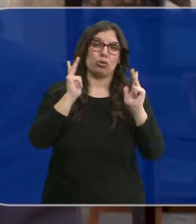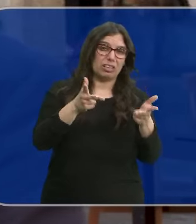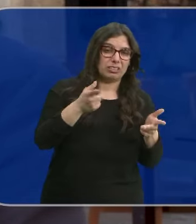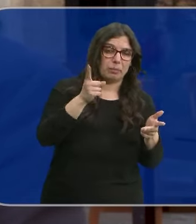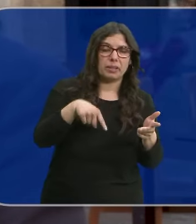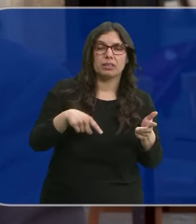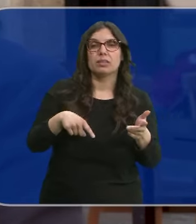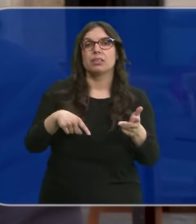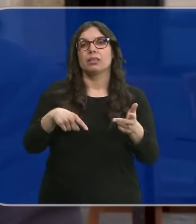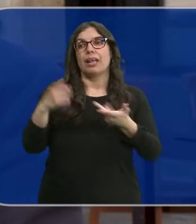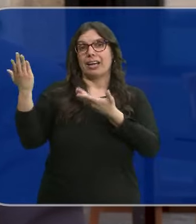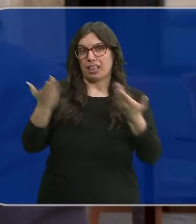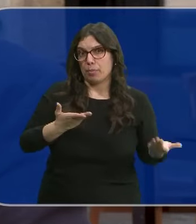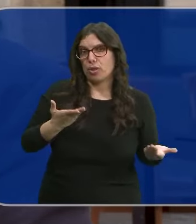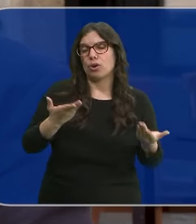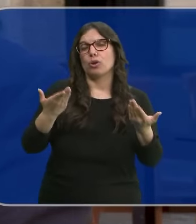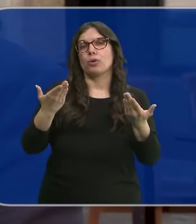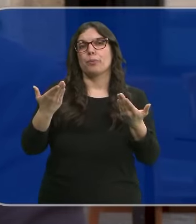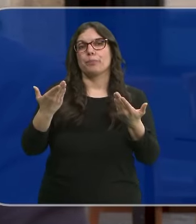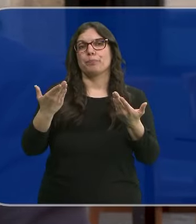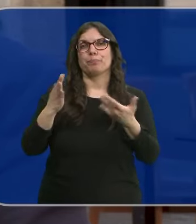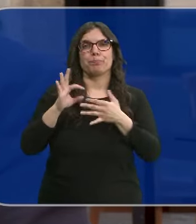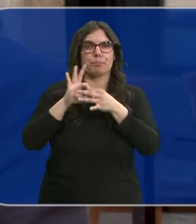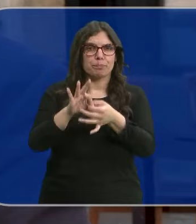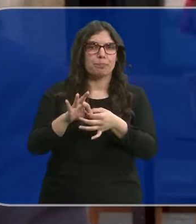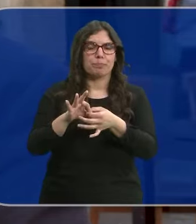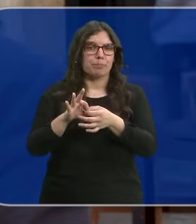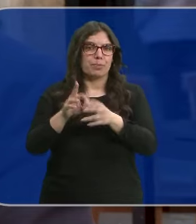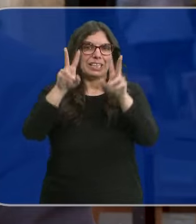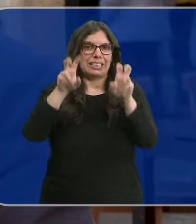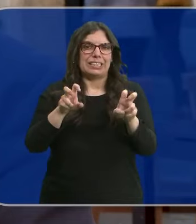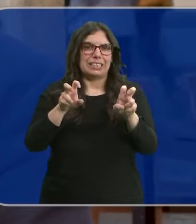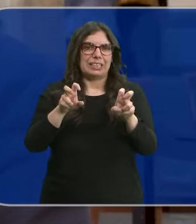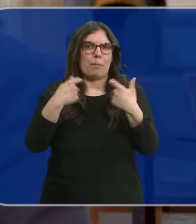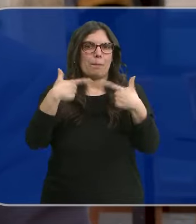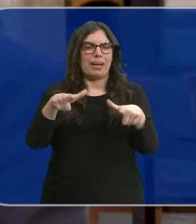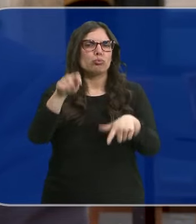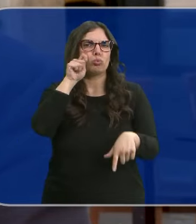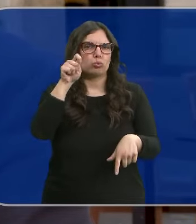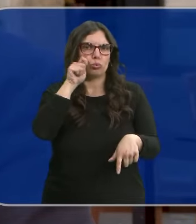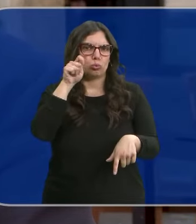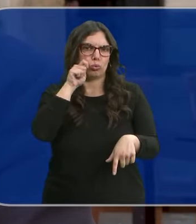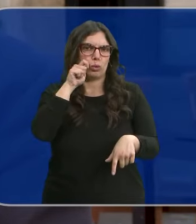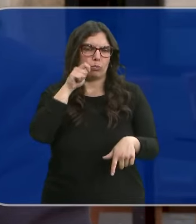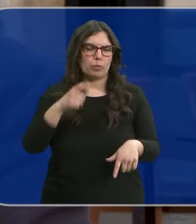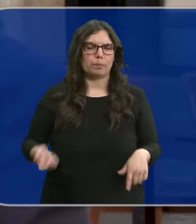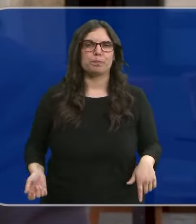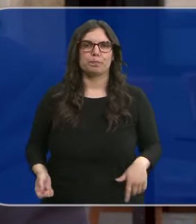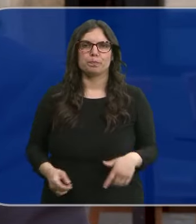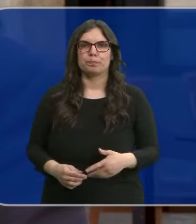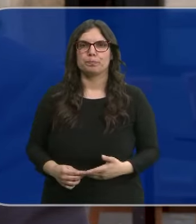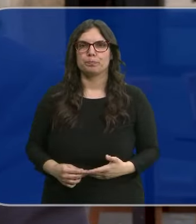hotelería. Recepcionistas, todo lo que tiene involucrado con lo que es la parte turística de esta semana.